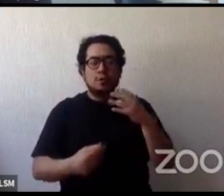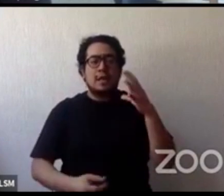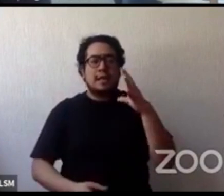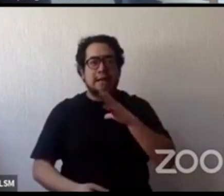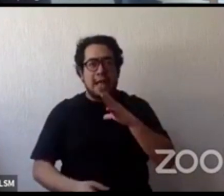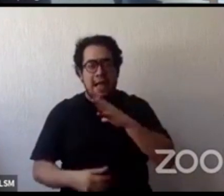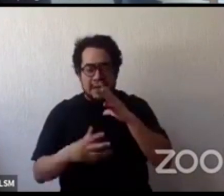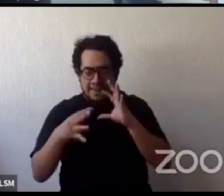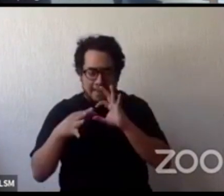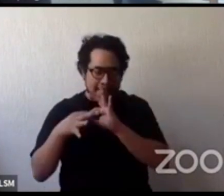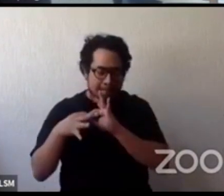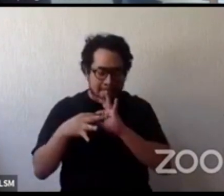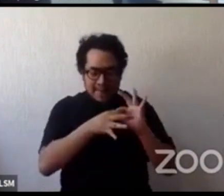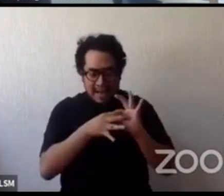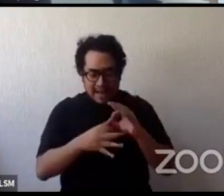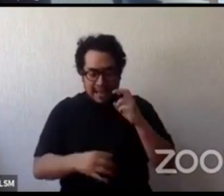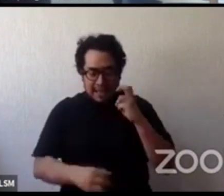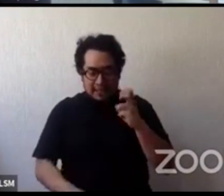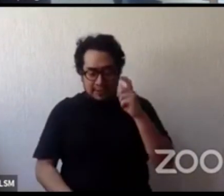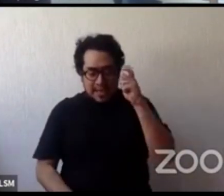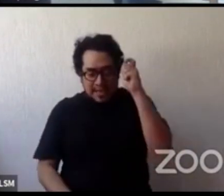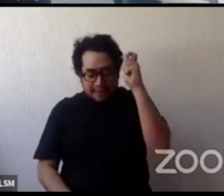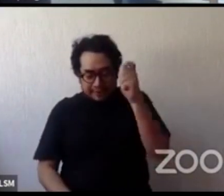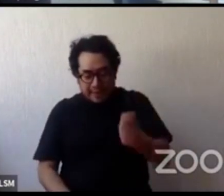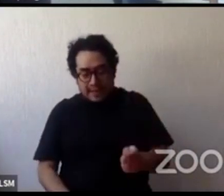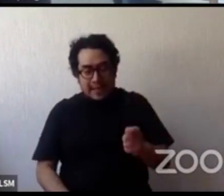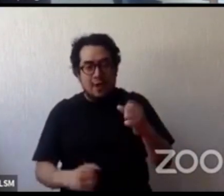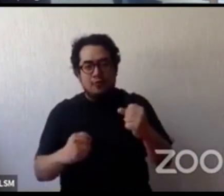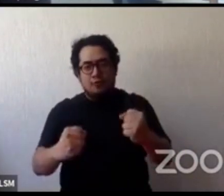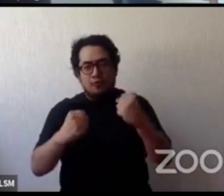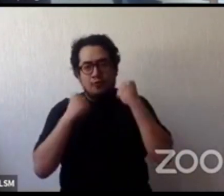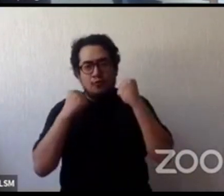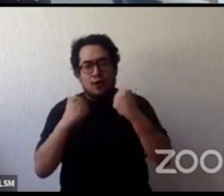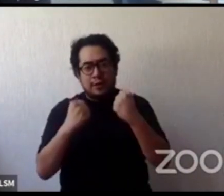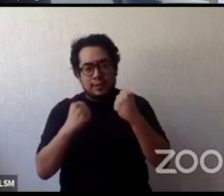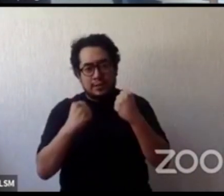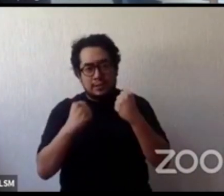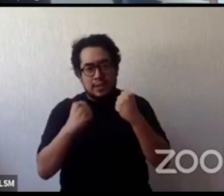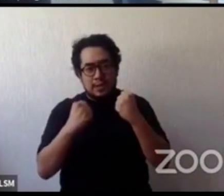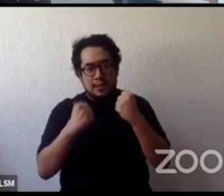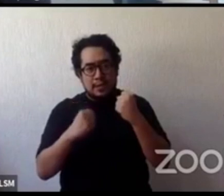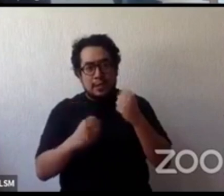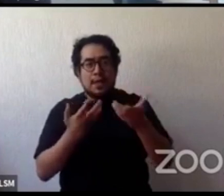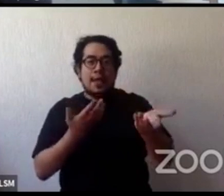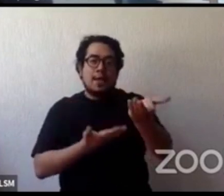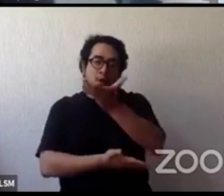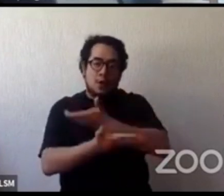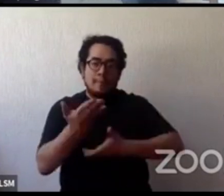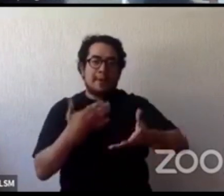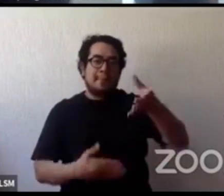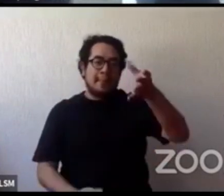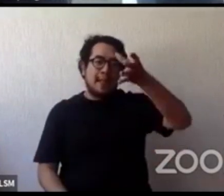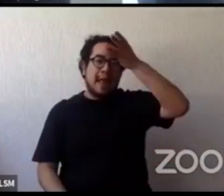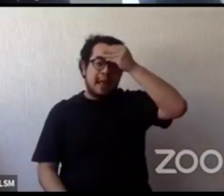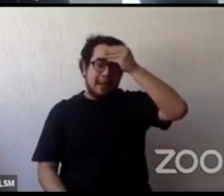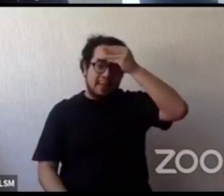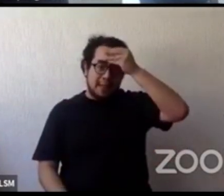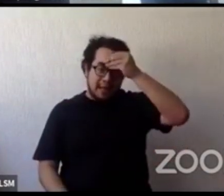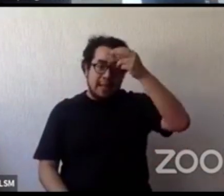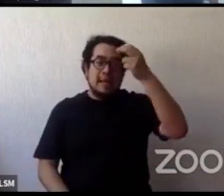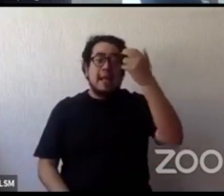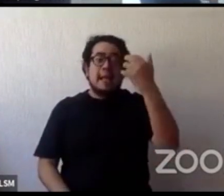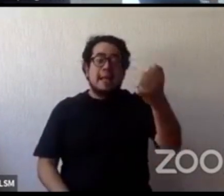nos hace más fuertes y el compartir nuestros aprendizajes y sobre todo las experiencias de éxito son muy buenas